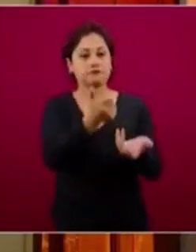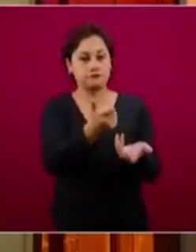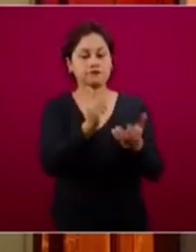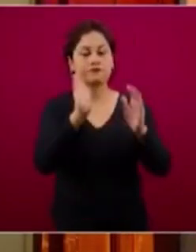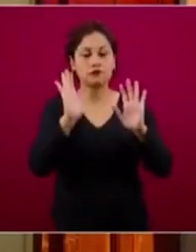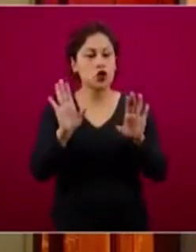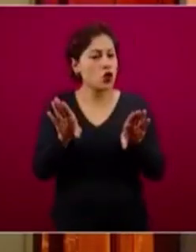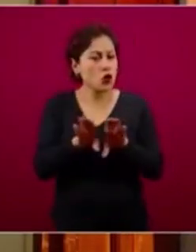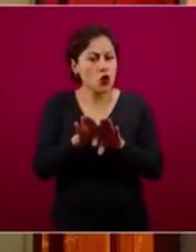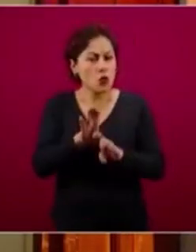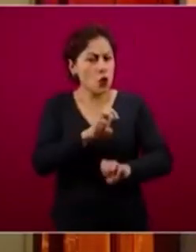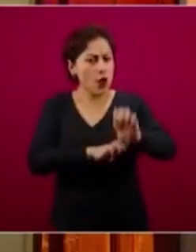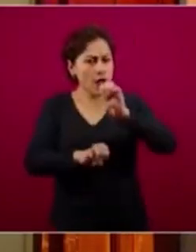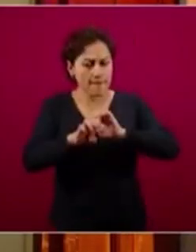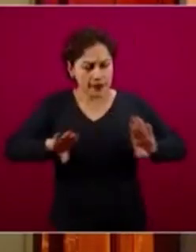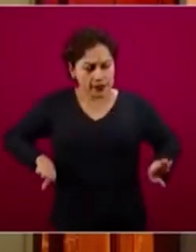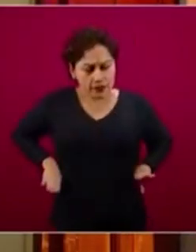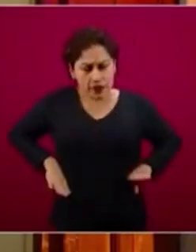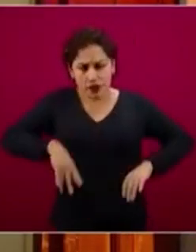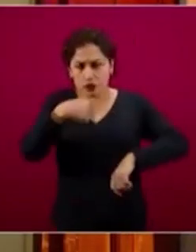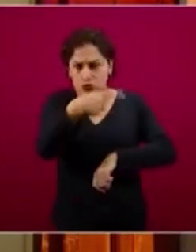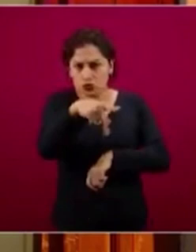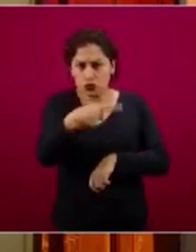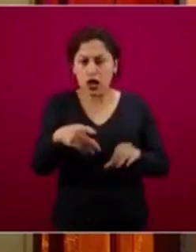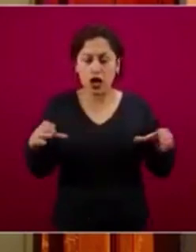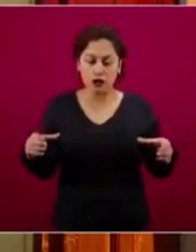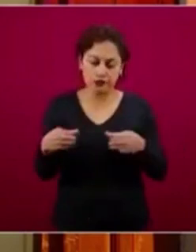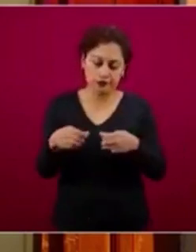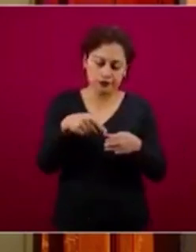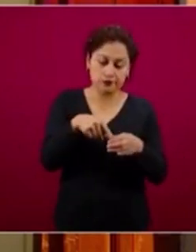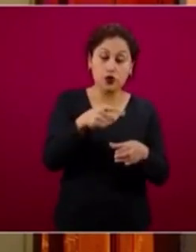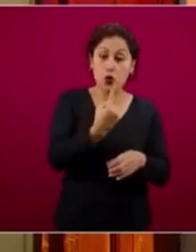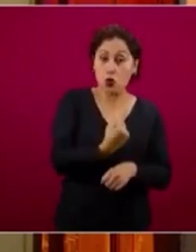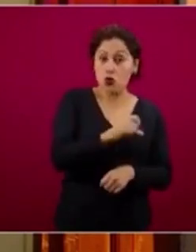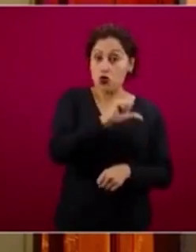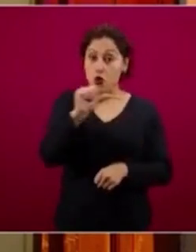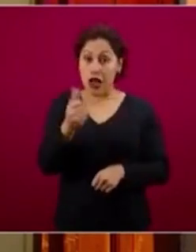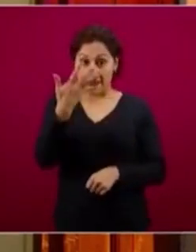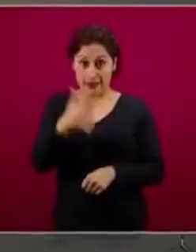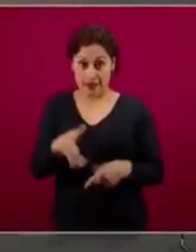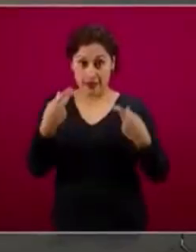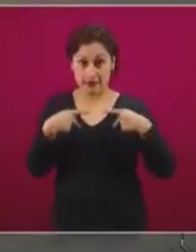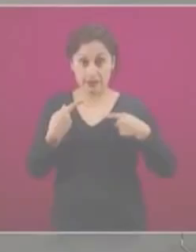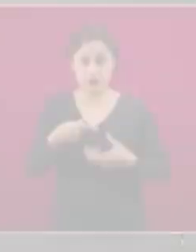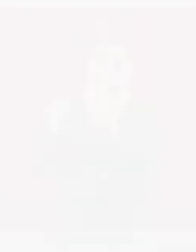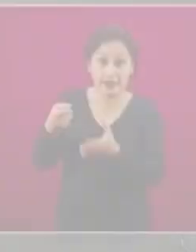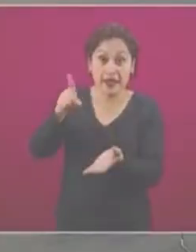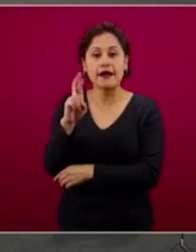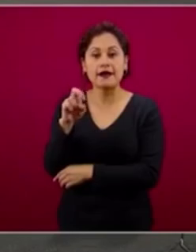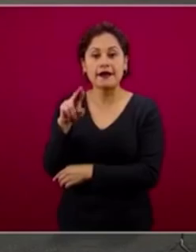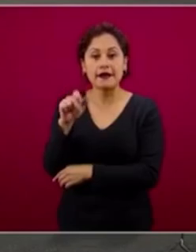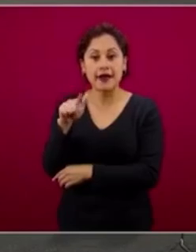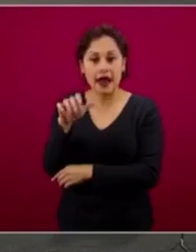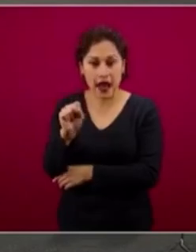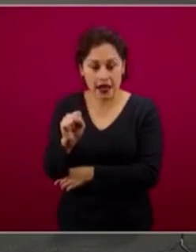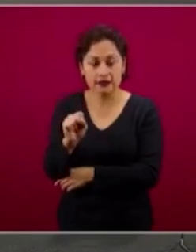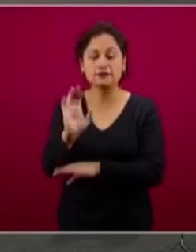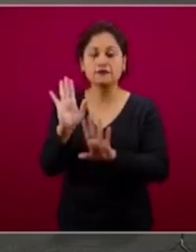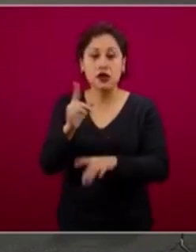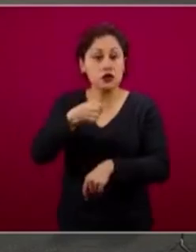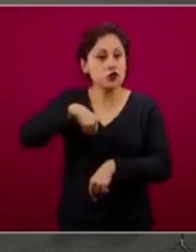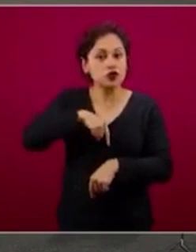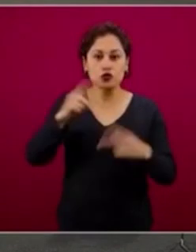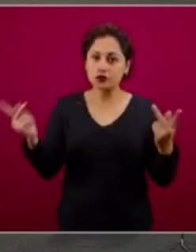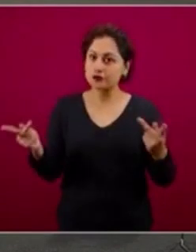y diez trabajadores quienes son susceptibles principalmente, mayoritariamente a este crédito, 97 mil